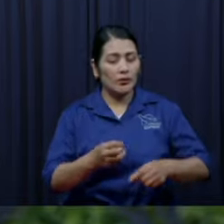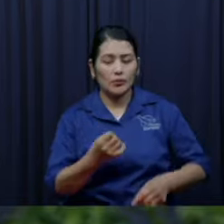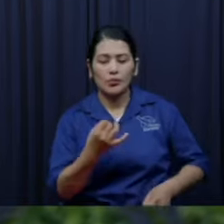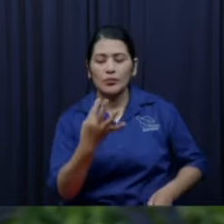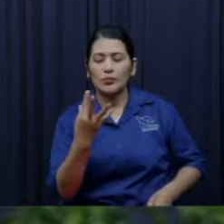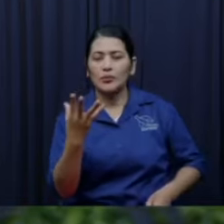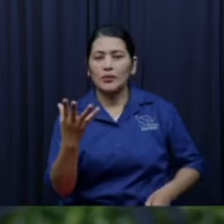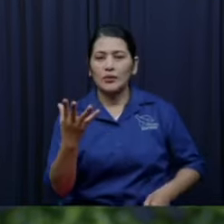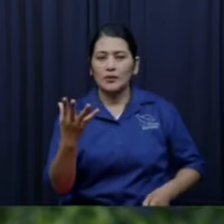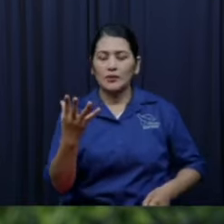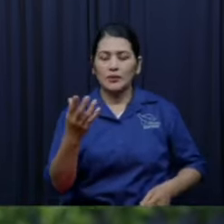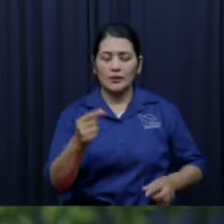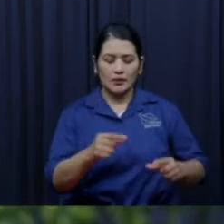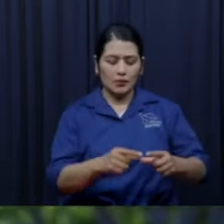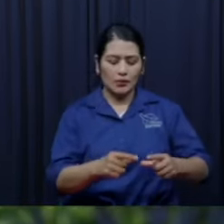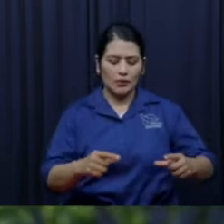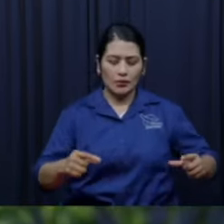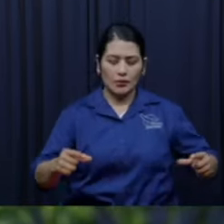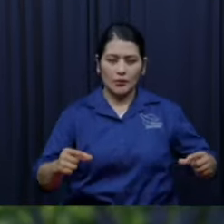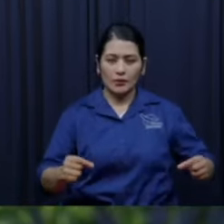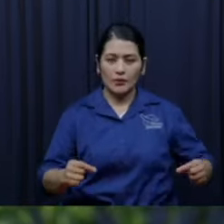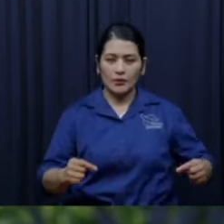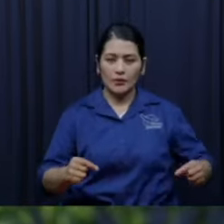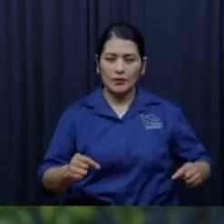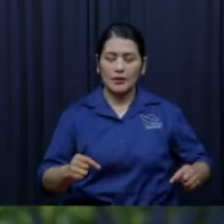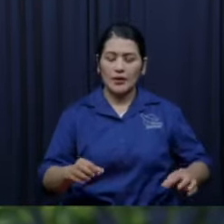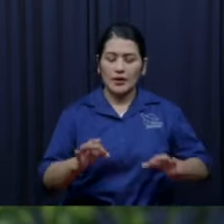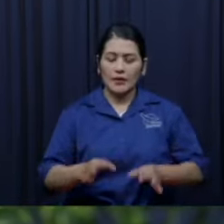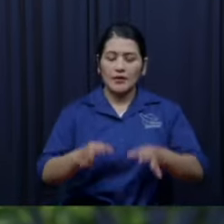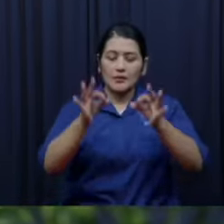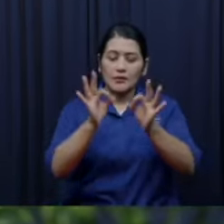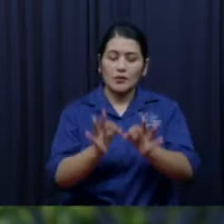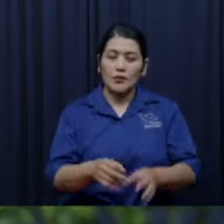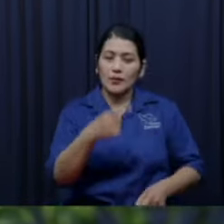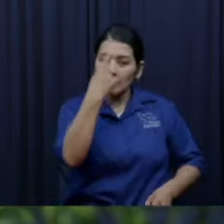de 50 centavos en el alfolí se los transformaron